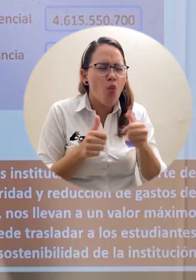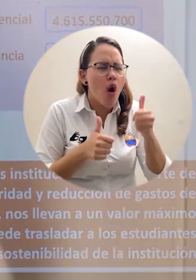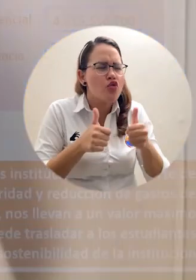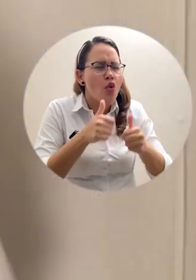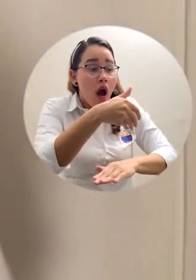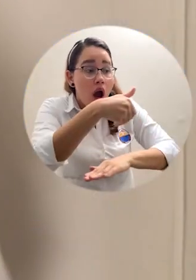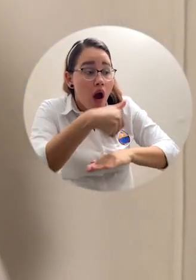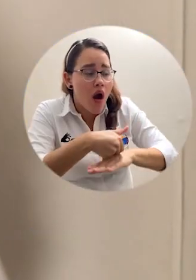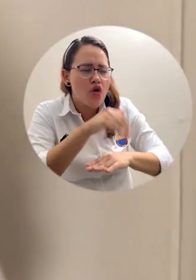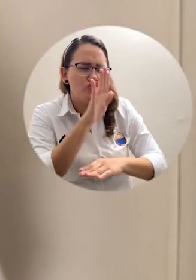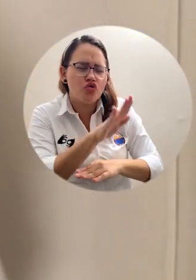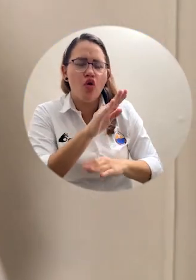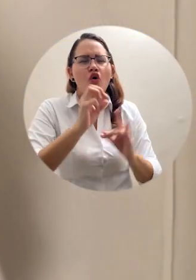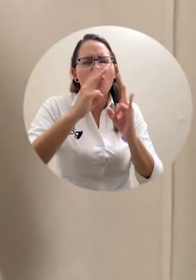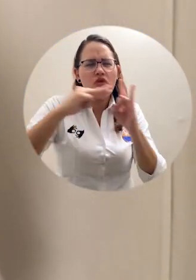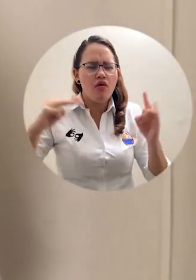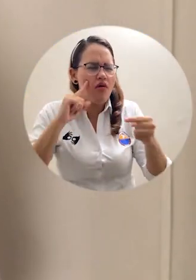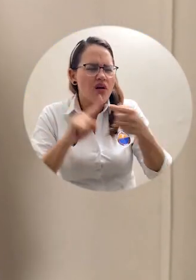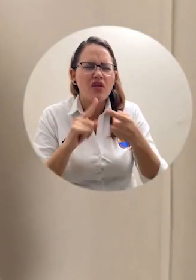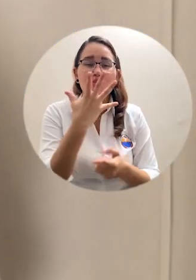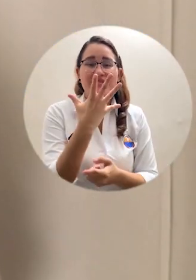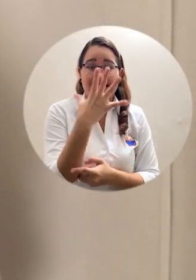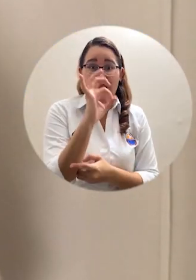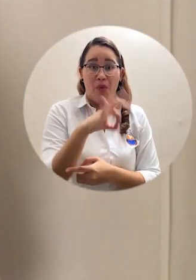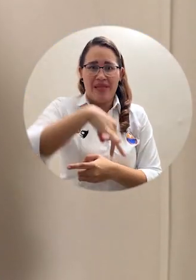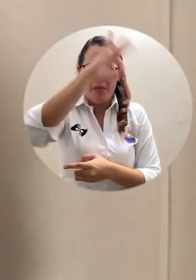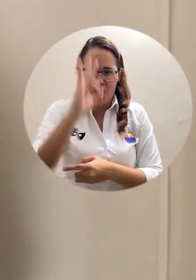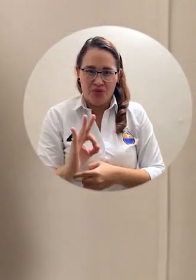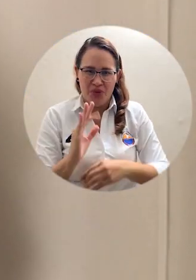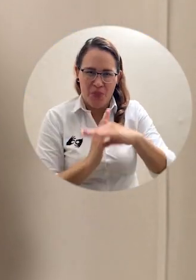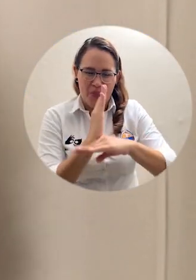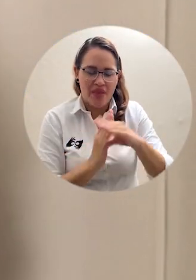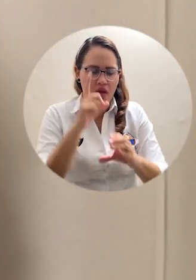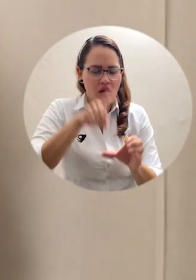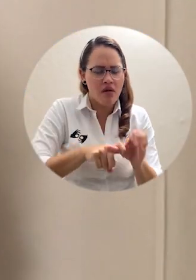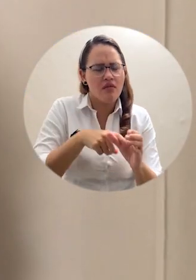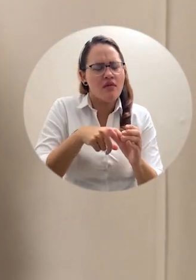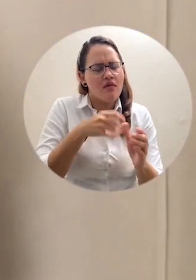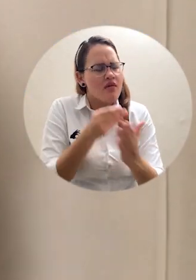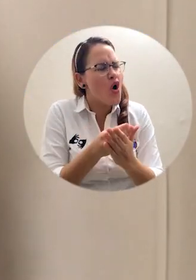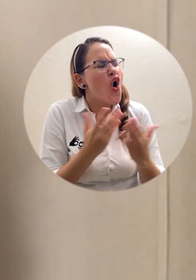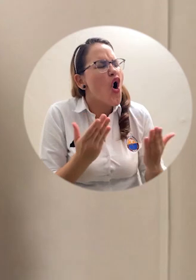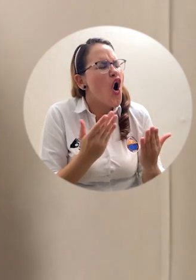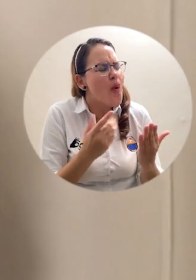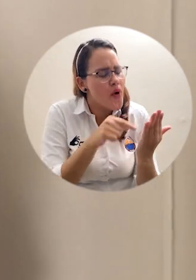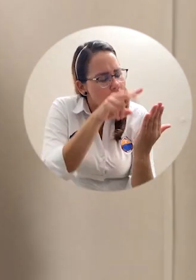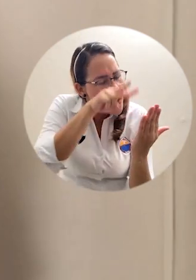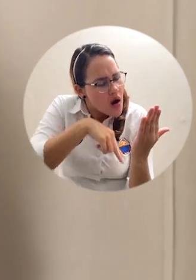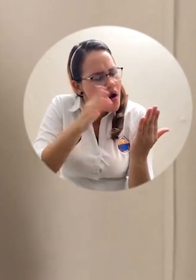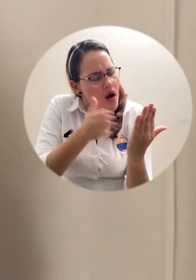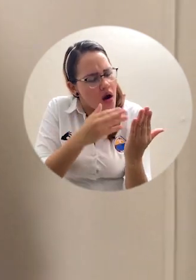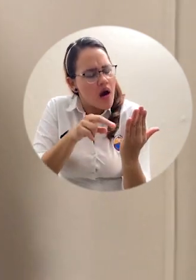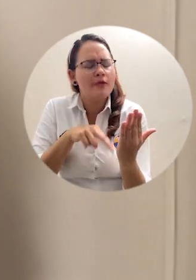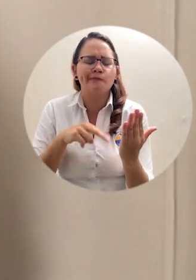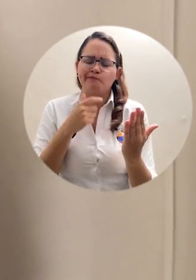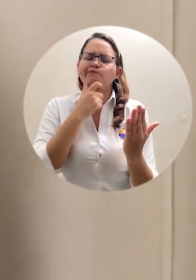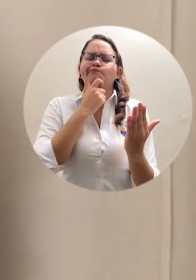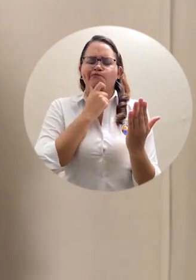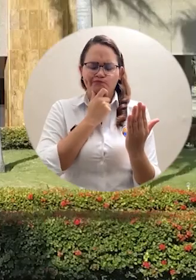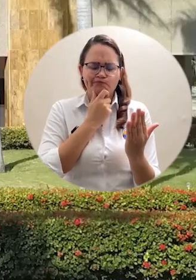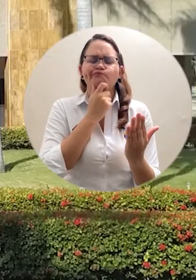Magdalena, en donde se plantea un alivio del 50% para los estudiantes de pregrado, tanto